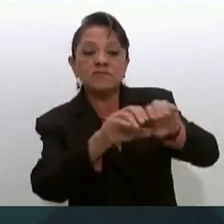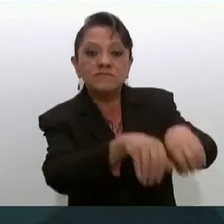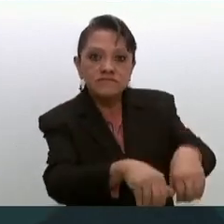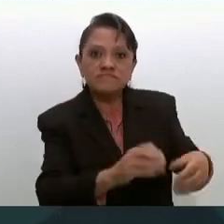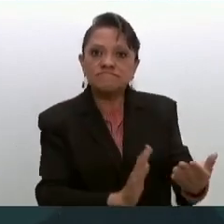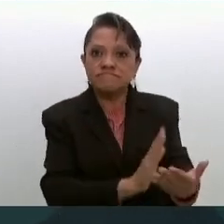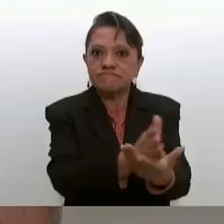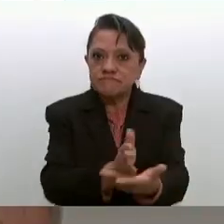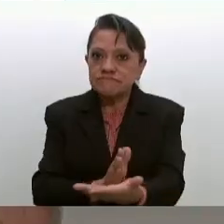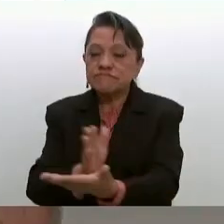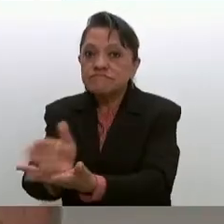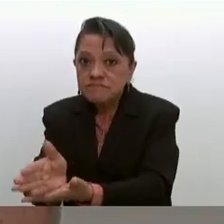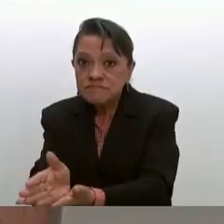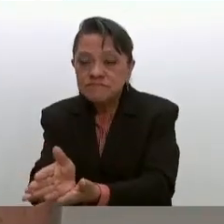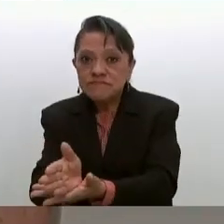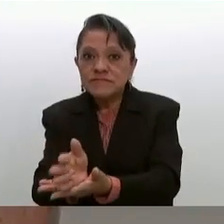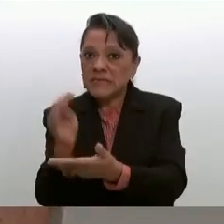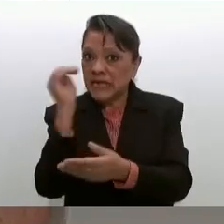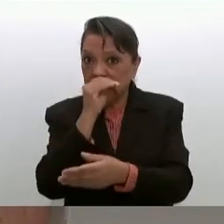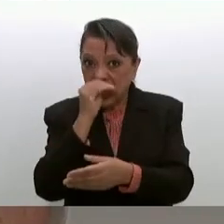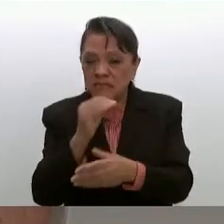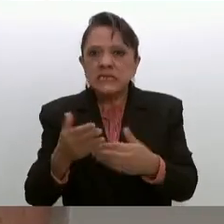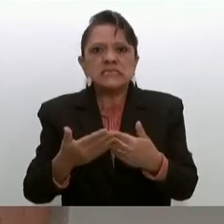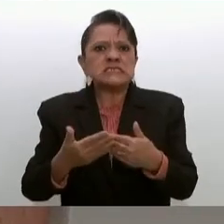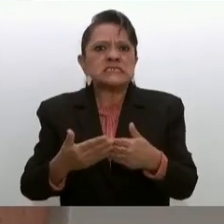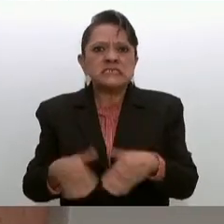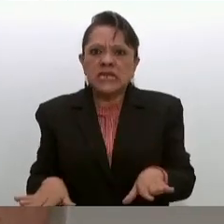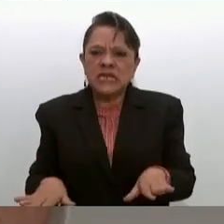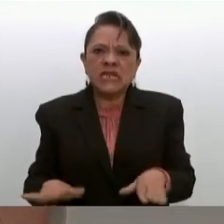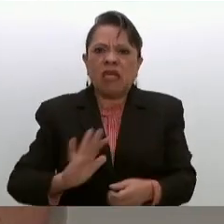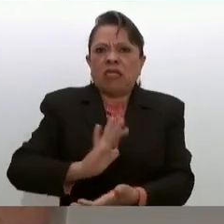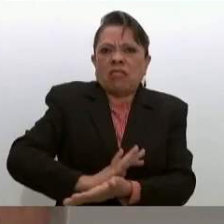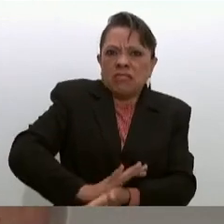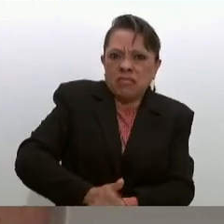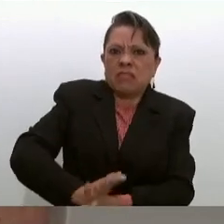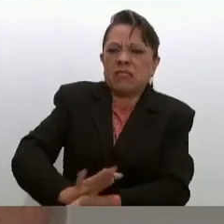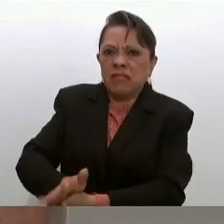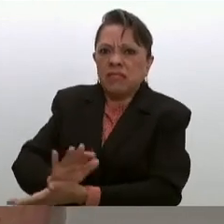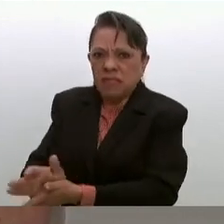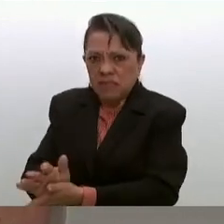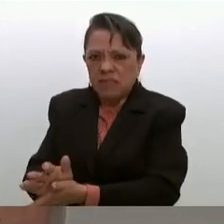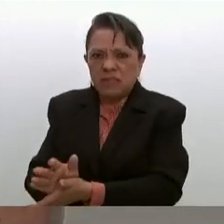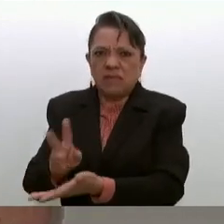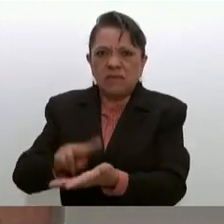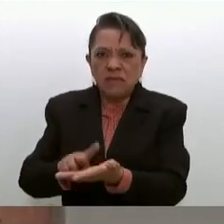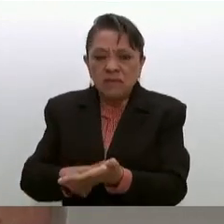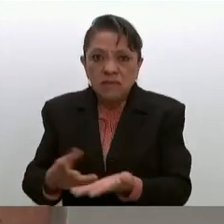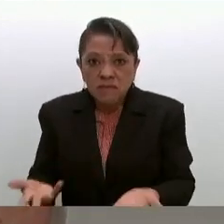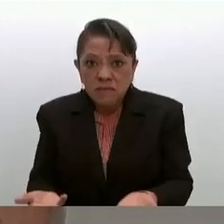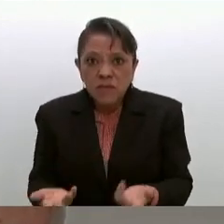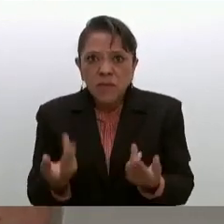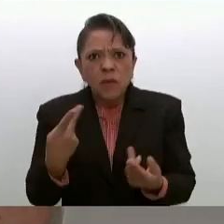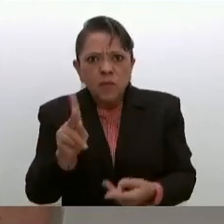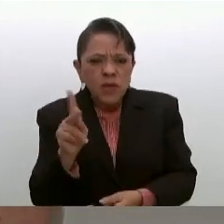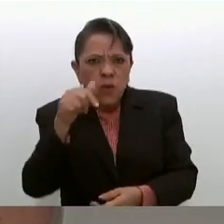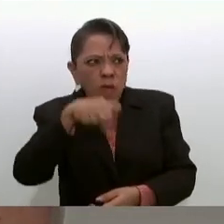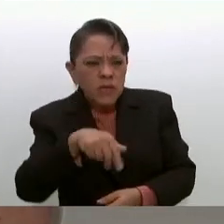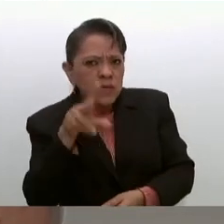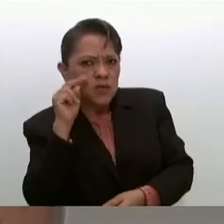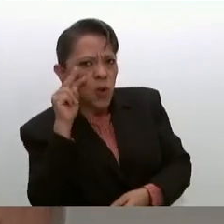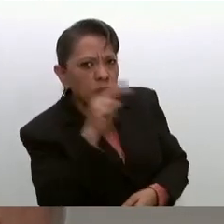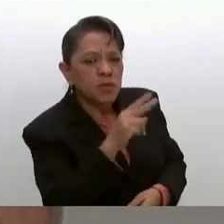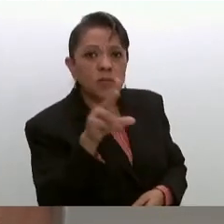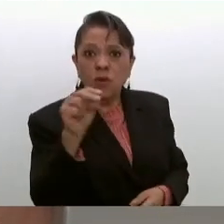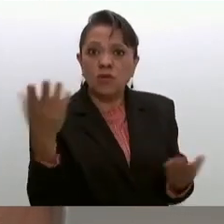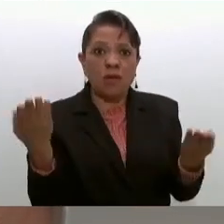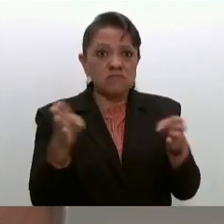discriminación ni costo. Por ello, se han cerrado, se están empezando a cerrar. Aquí ya no vi las cajas de cobro